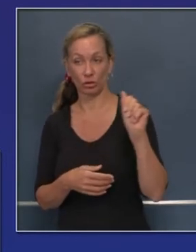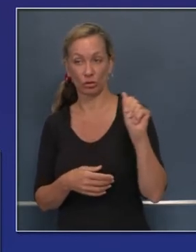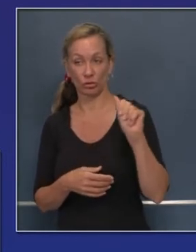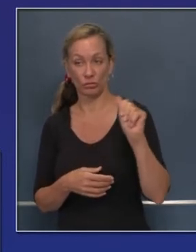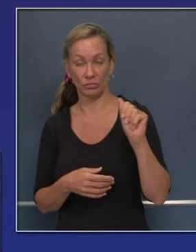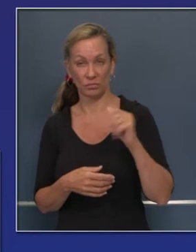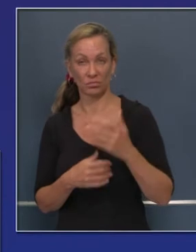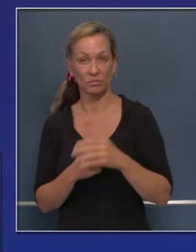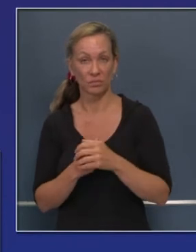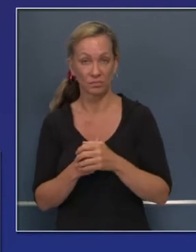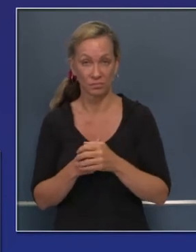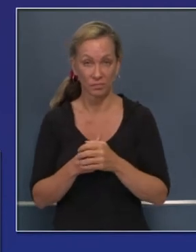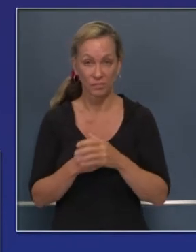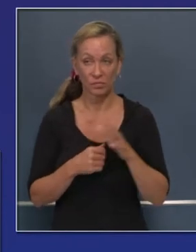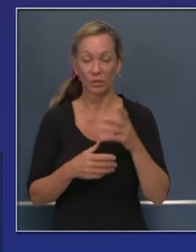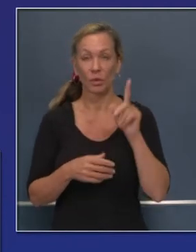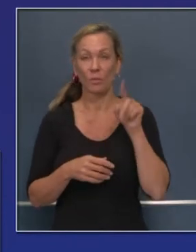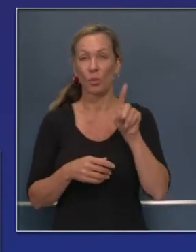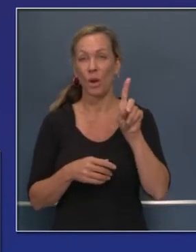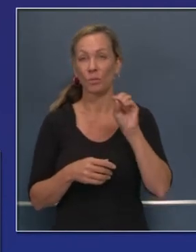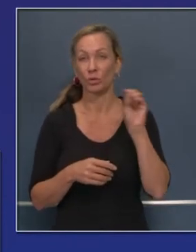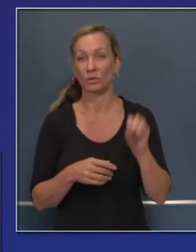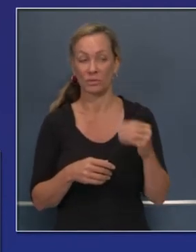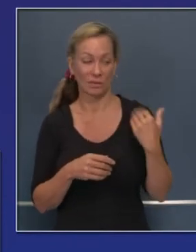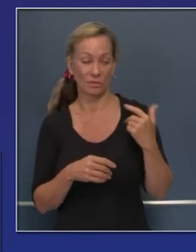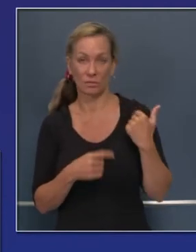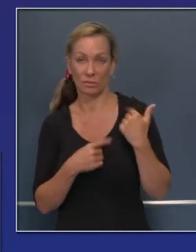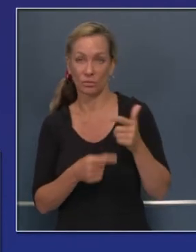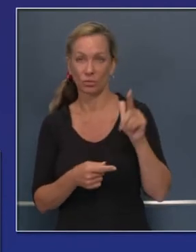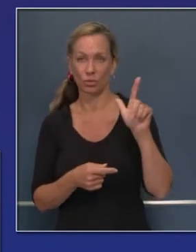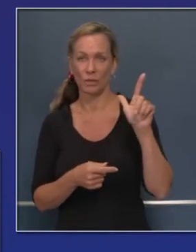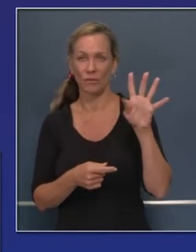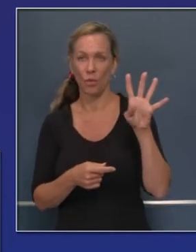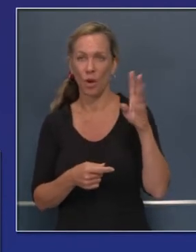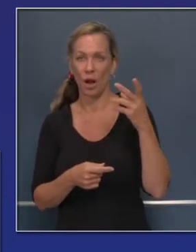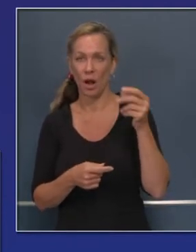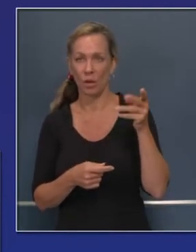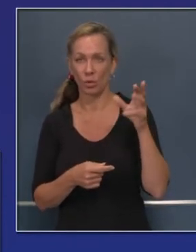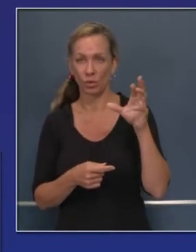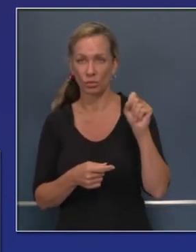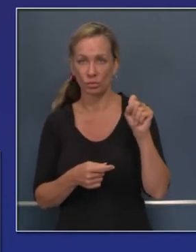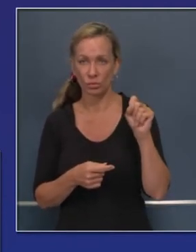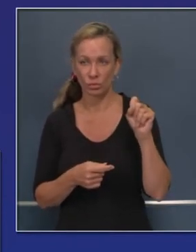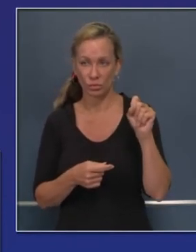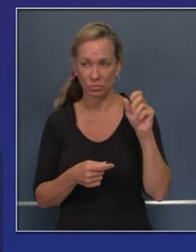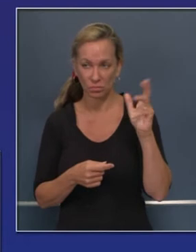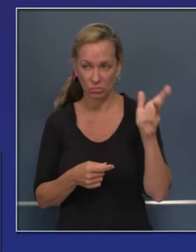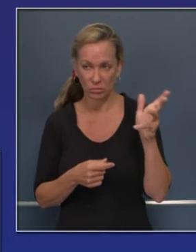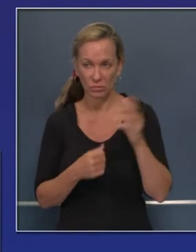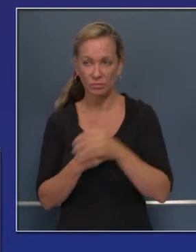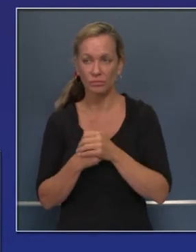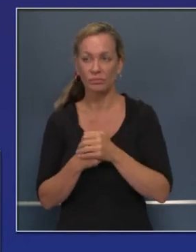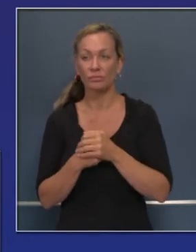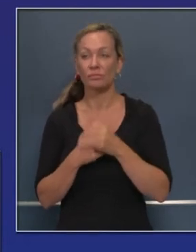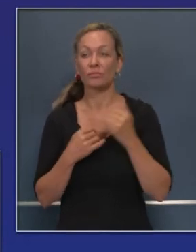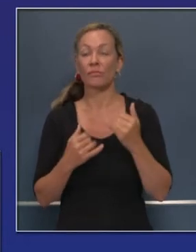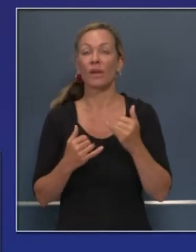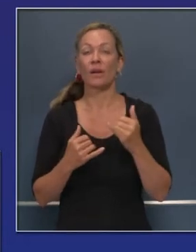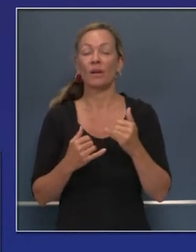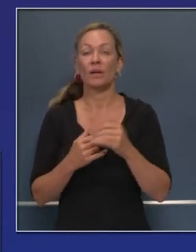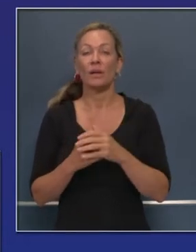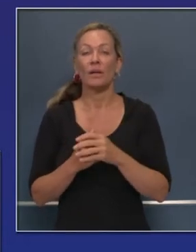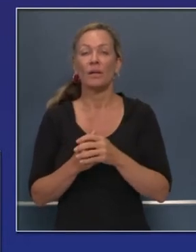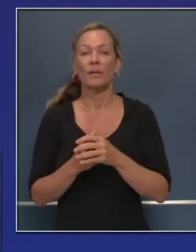24 horas. Nuevamente, la corriente no es diferente a las hospitalizaciones. Más de 14 días